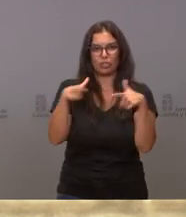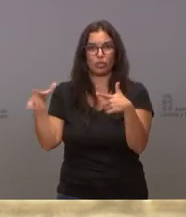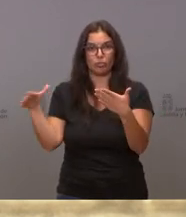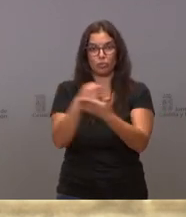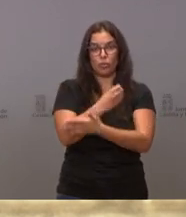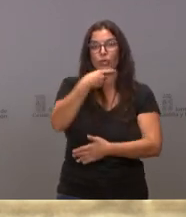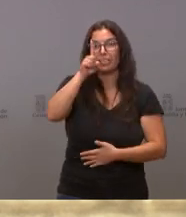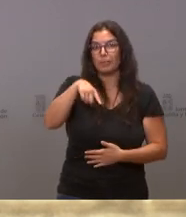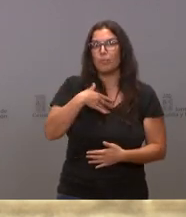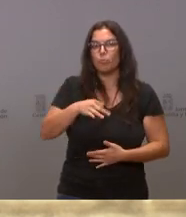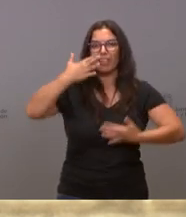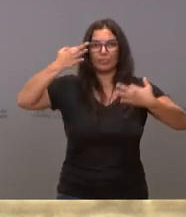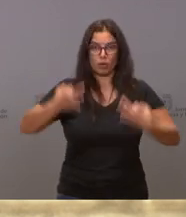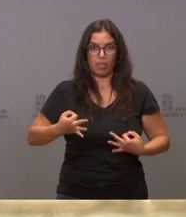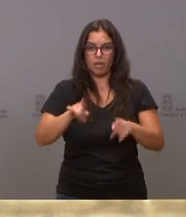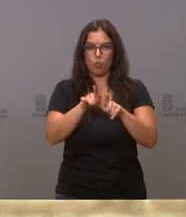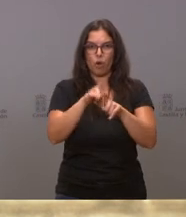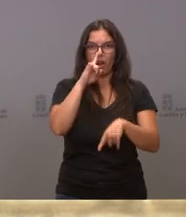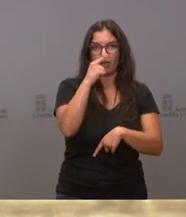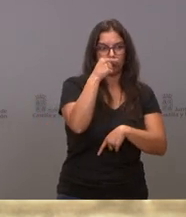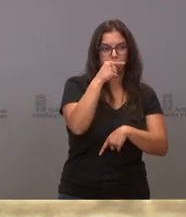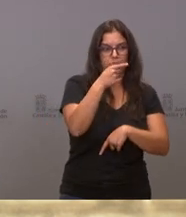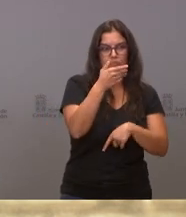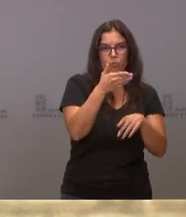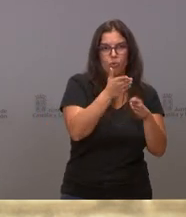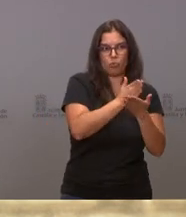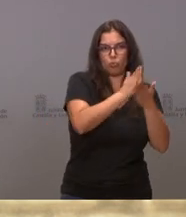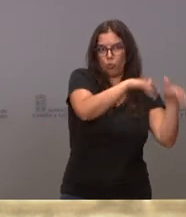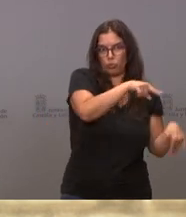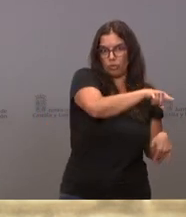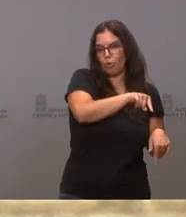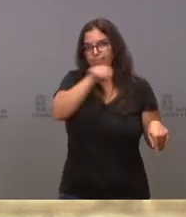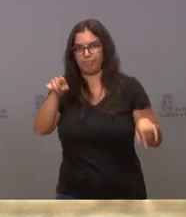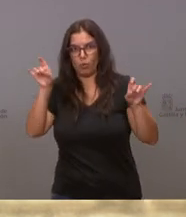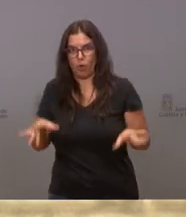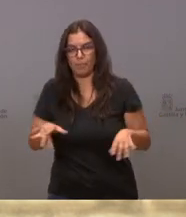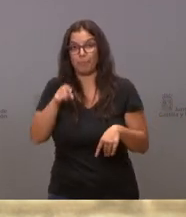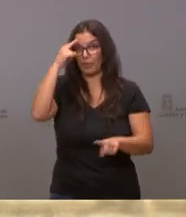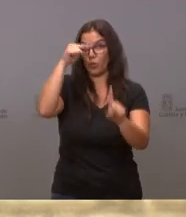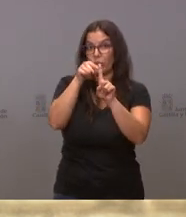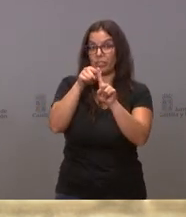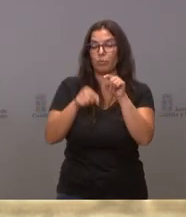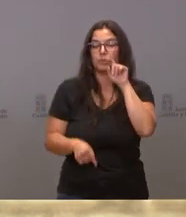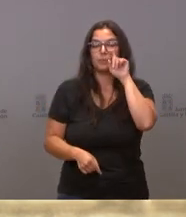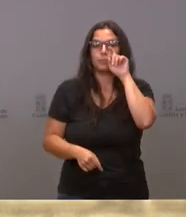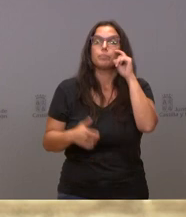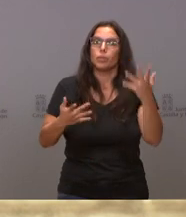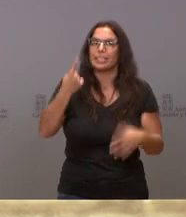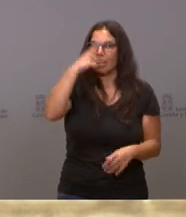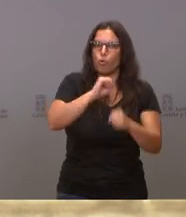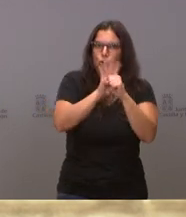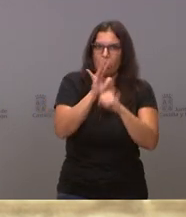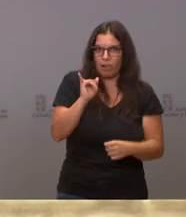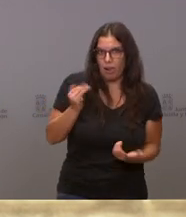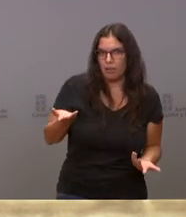sea un curso seguro. Ese es el objetivo. Por tanto, sabemos que el COVID está ahí,